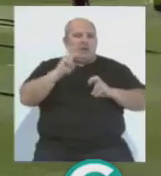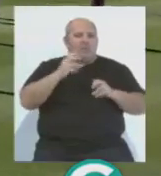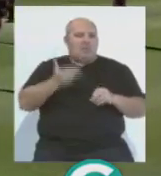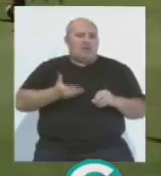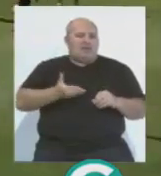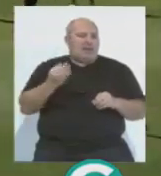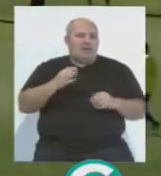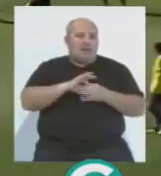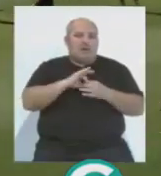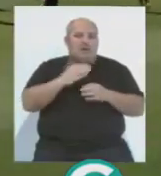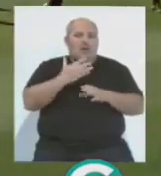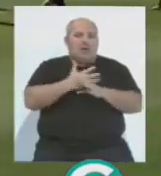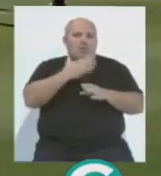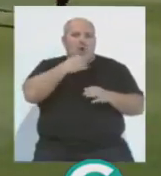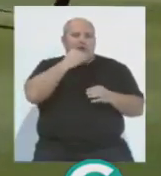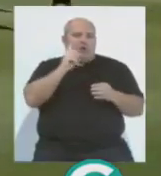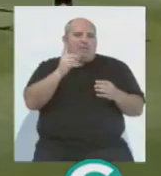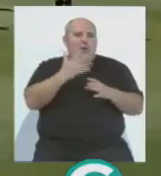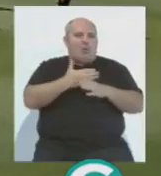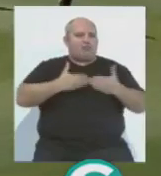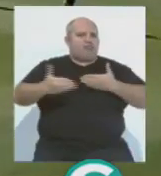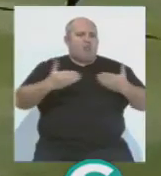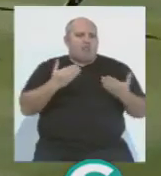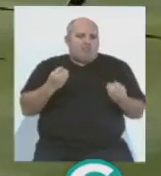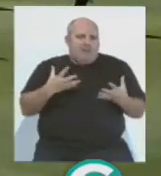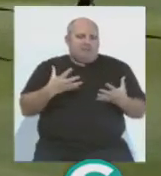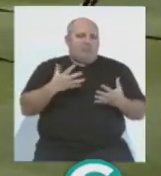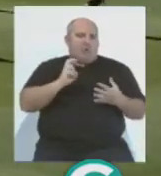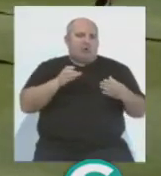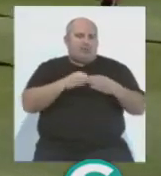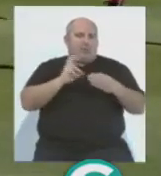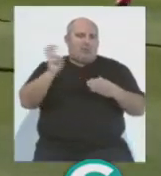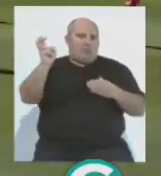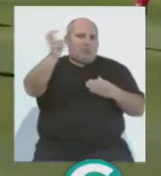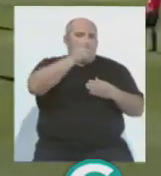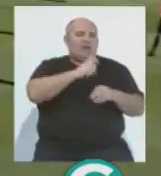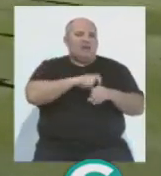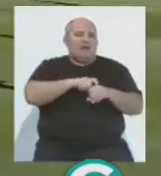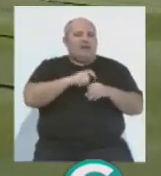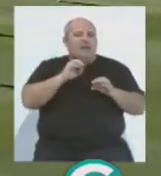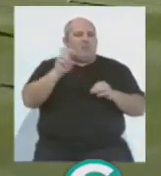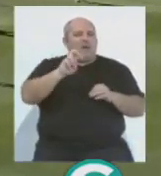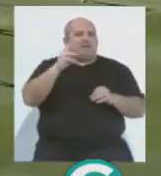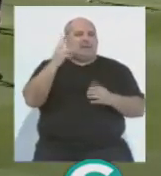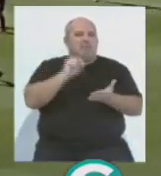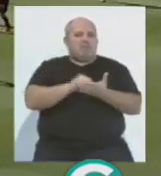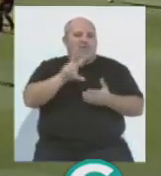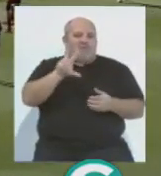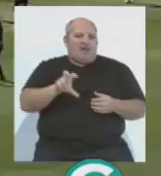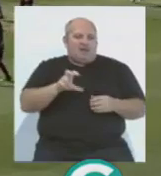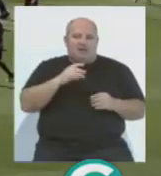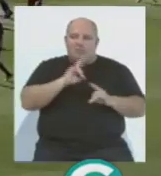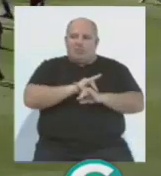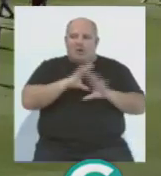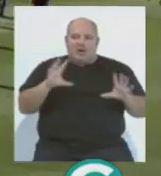importante, más allá de que el partido sea bonito o no, para eso ya tenemos otros equipos a los que ven. Lo importante es que se consigan los tres puntos y ellos lo